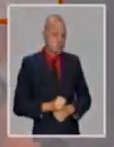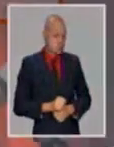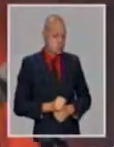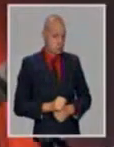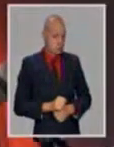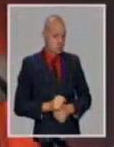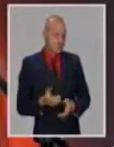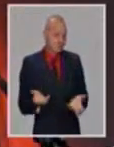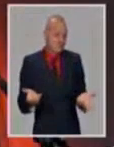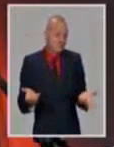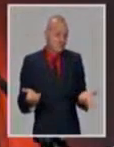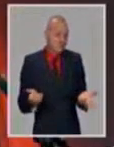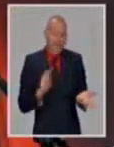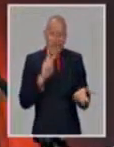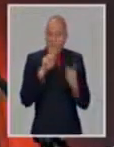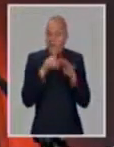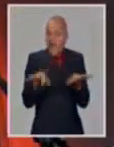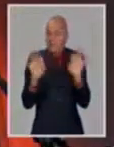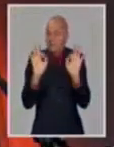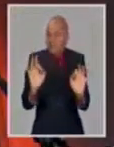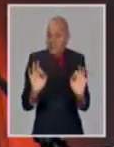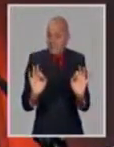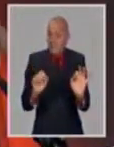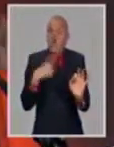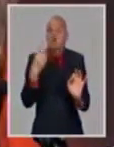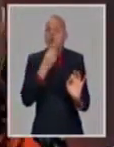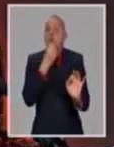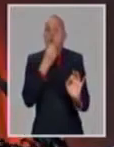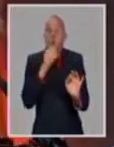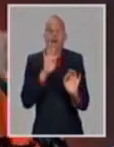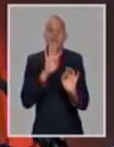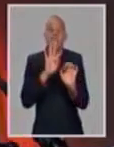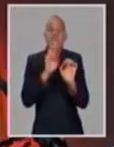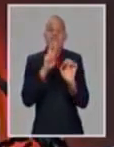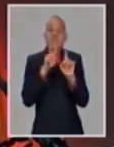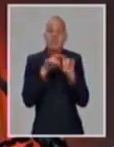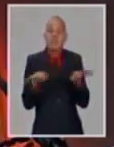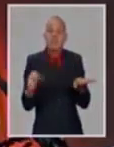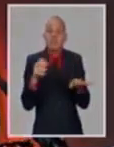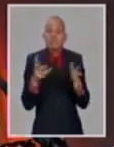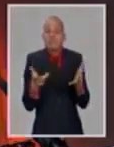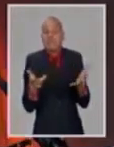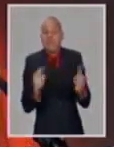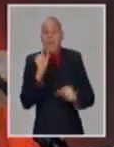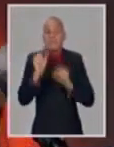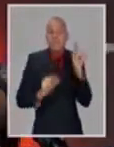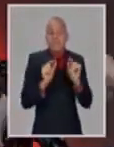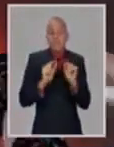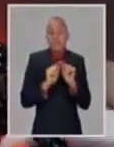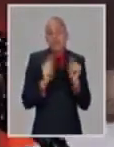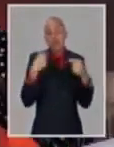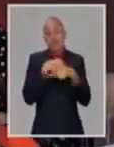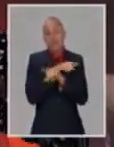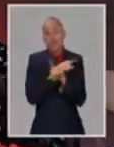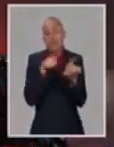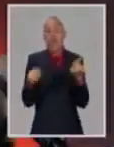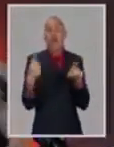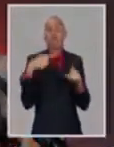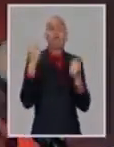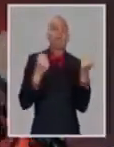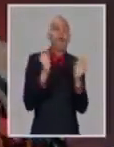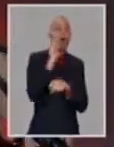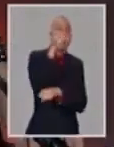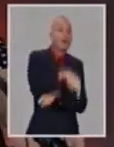es estático, y aunque hagamos medidas de contención, si nos movemos, va a entrarnos. Y ya este